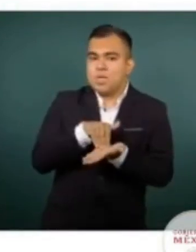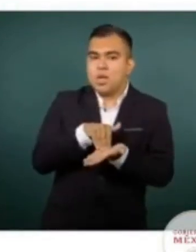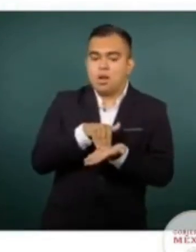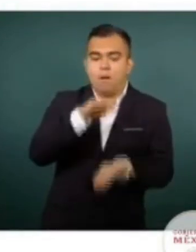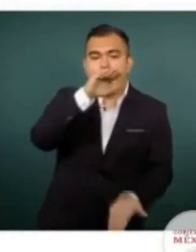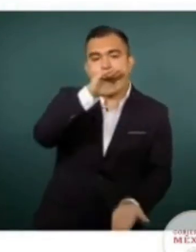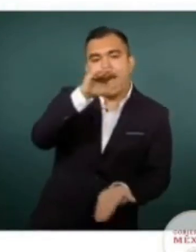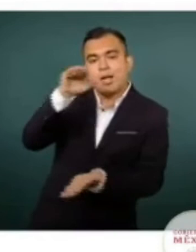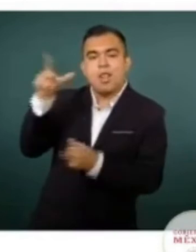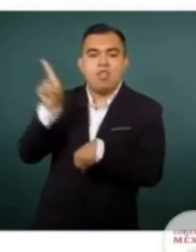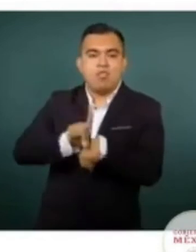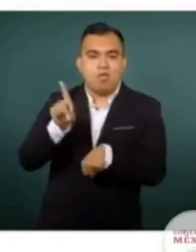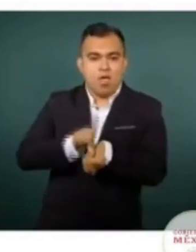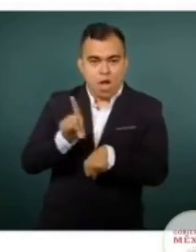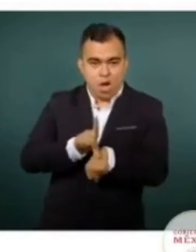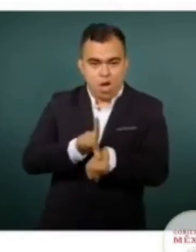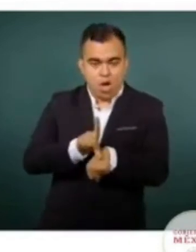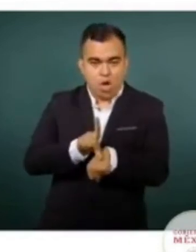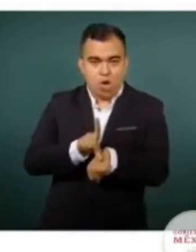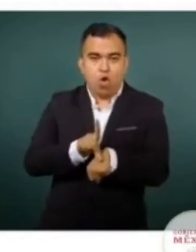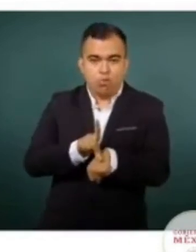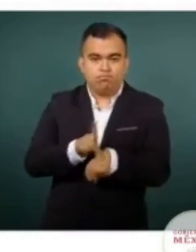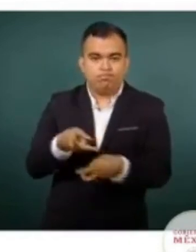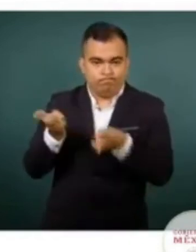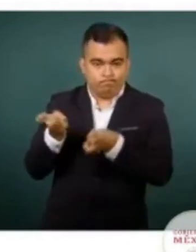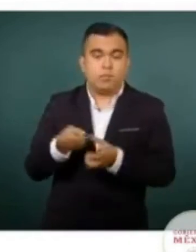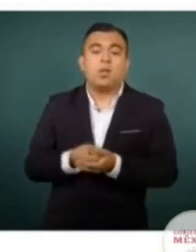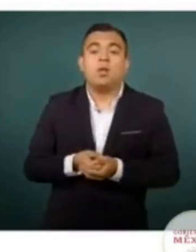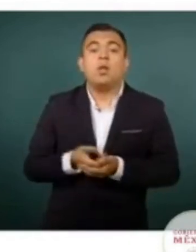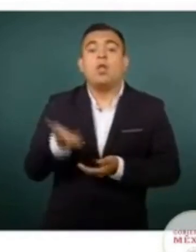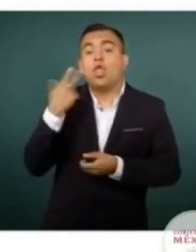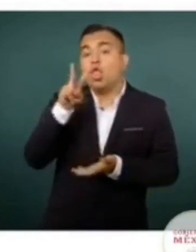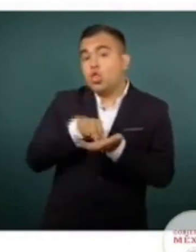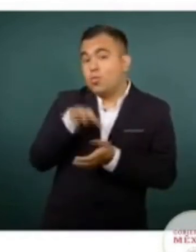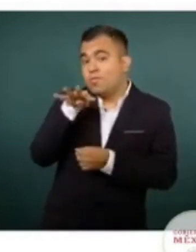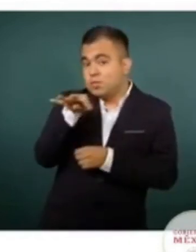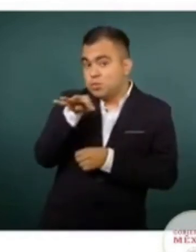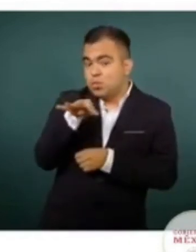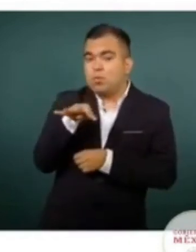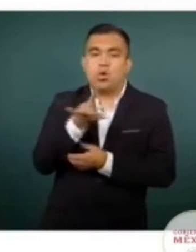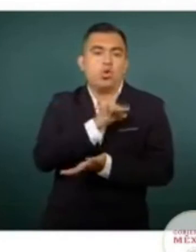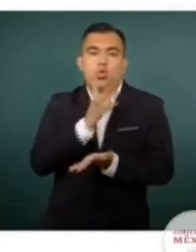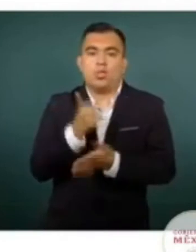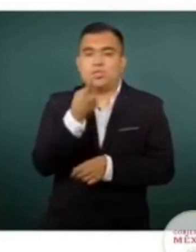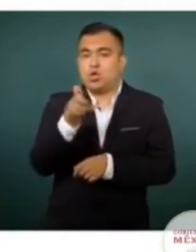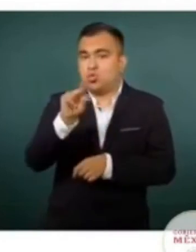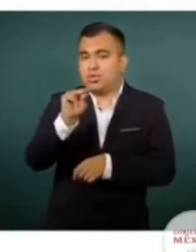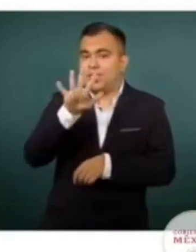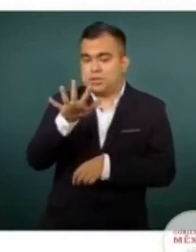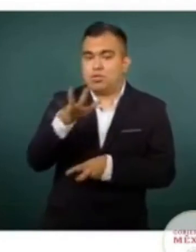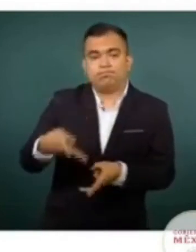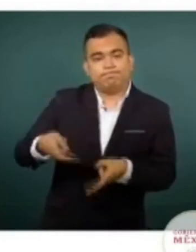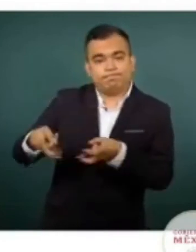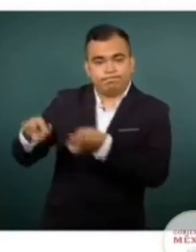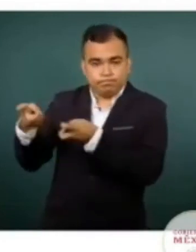En el 2019 nada más 185 tomas y